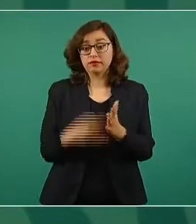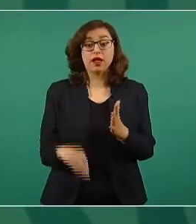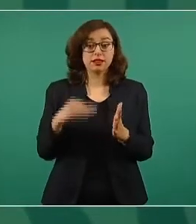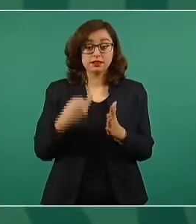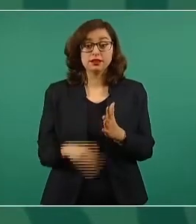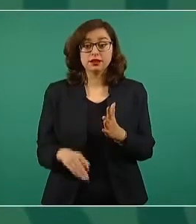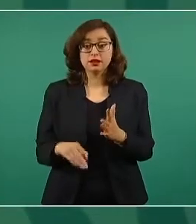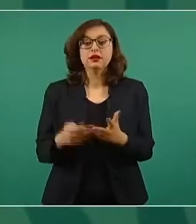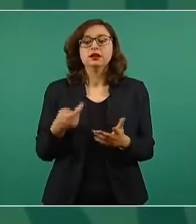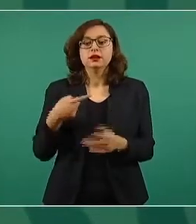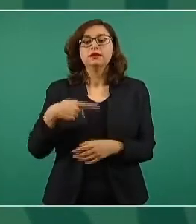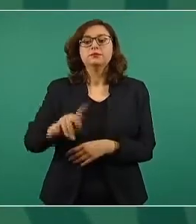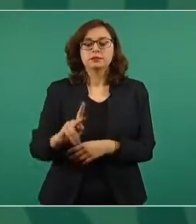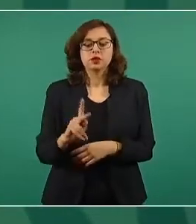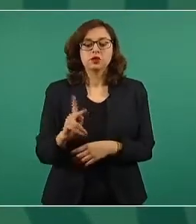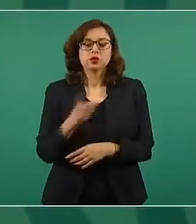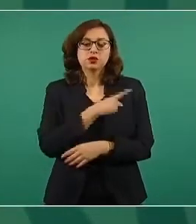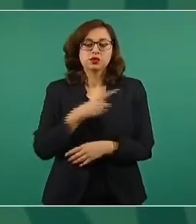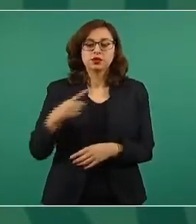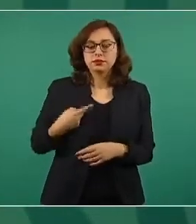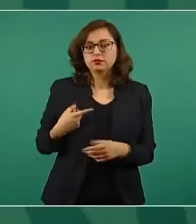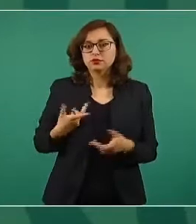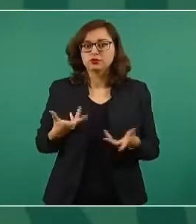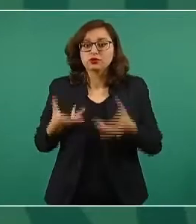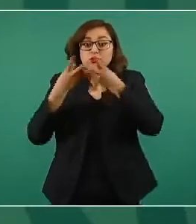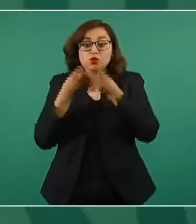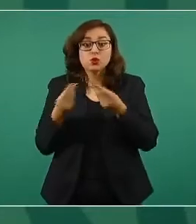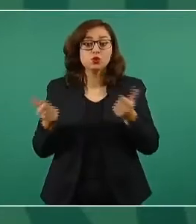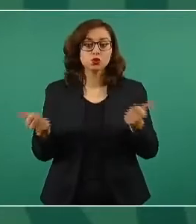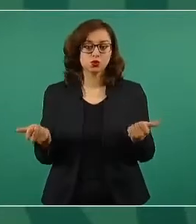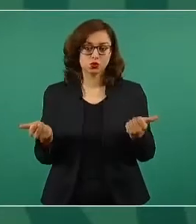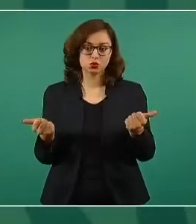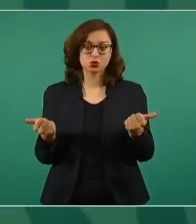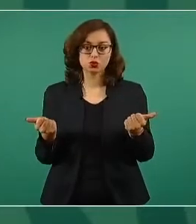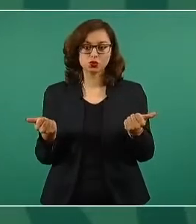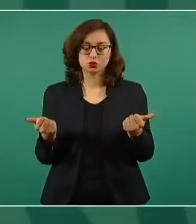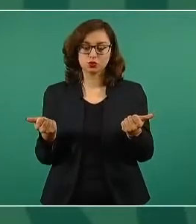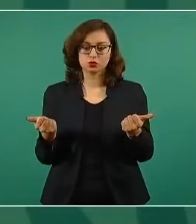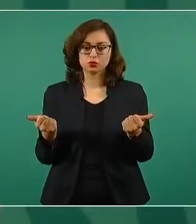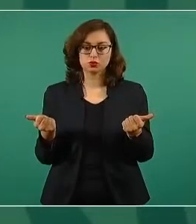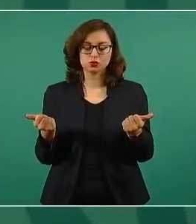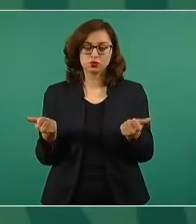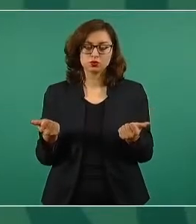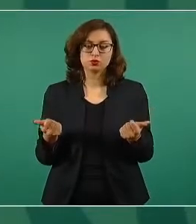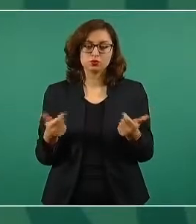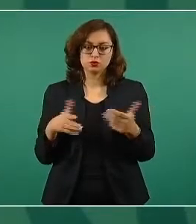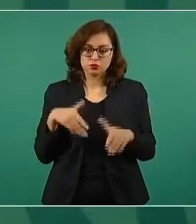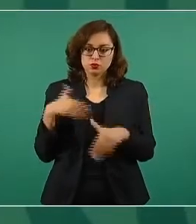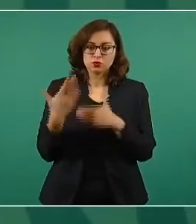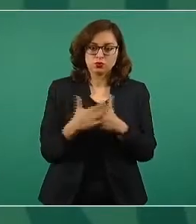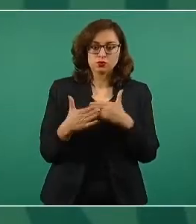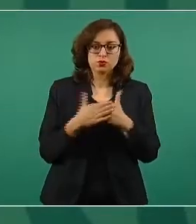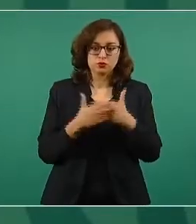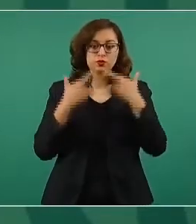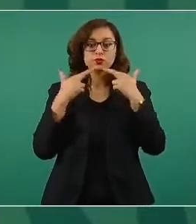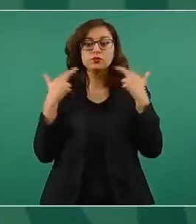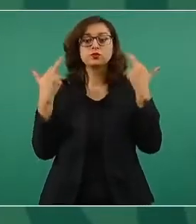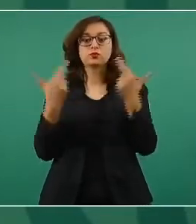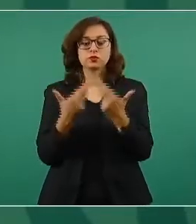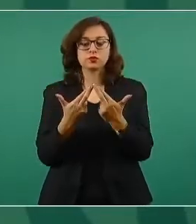Pero buscar algo, una solución. Vamos a tener una reunión pronto para